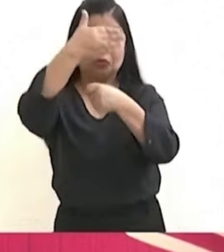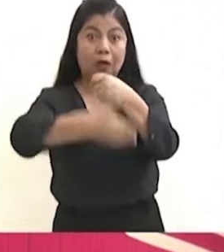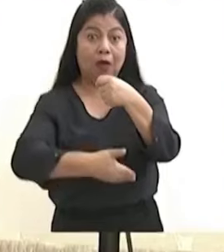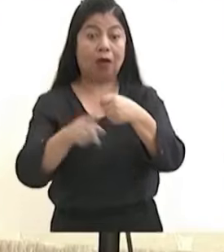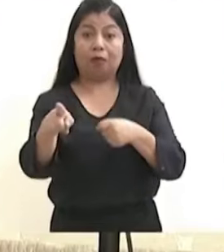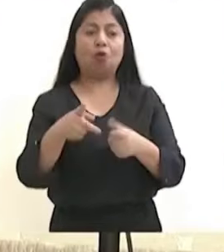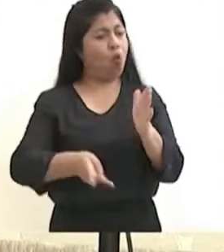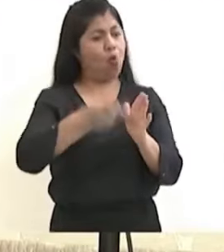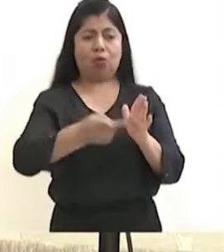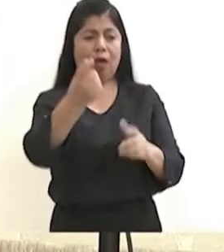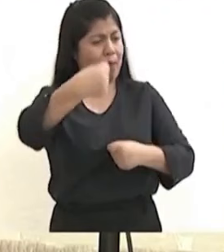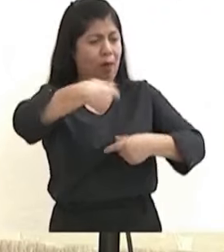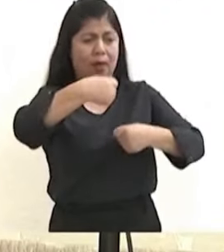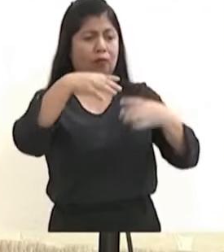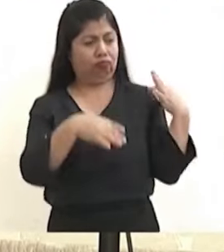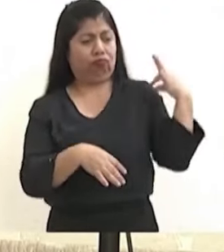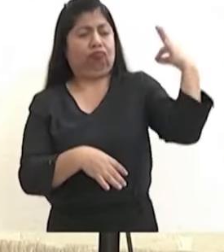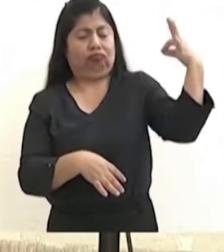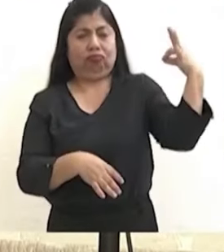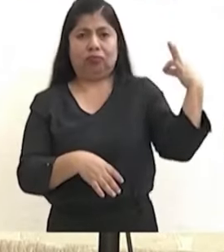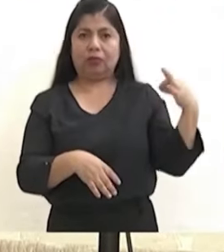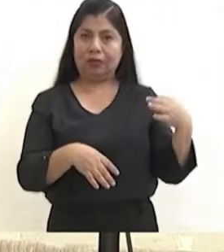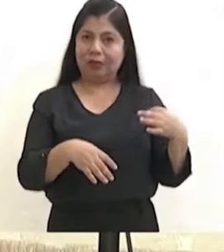a jubilar, me retiro por completo.